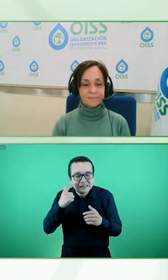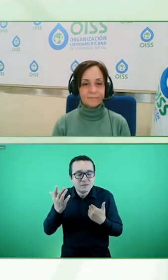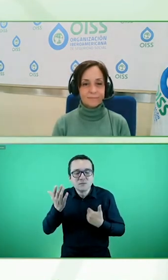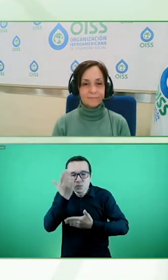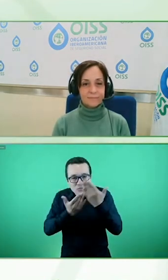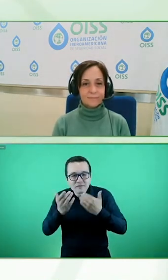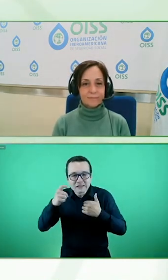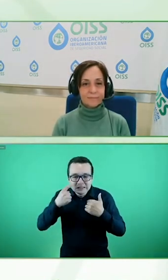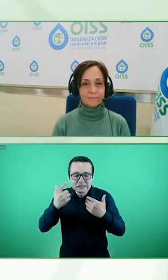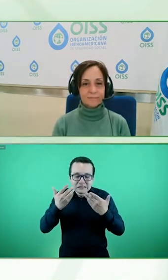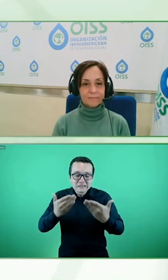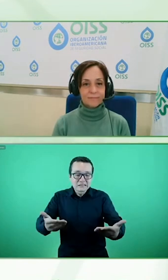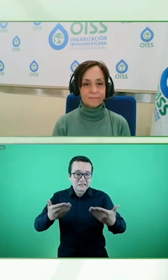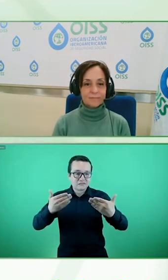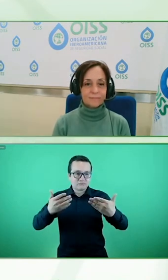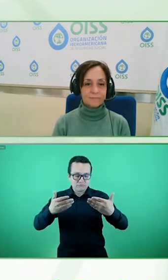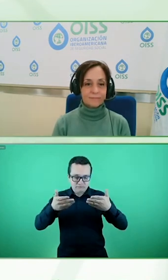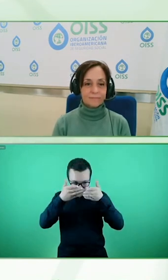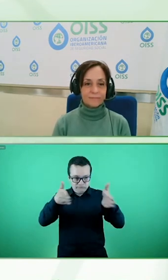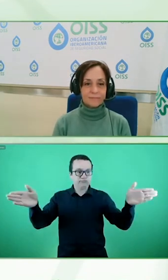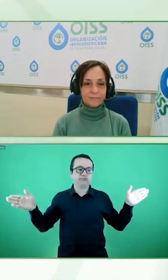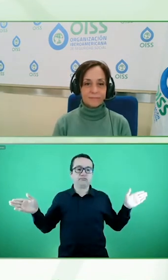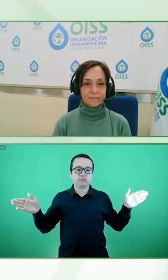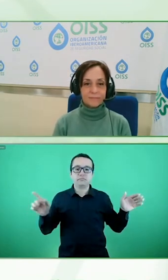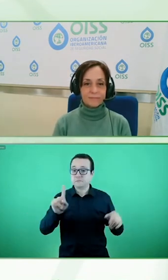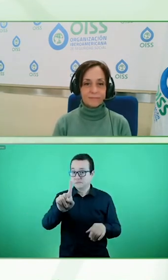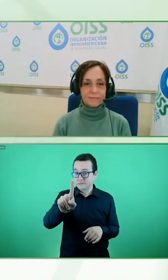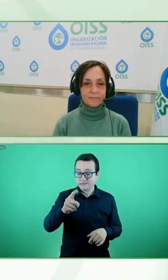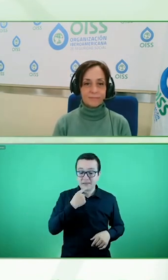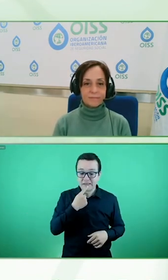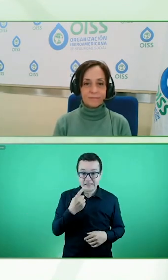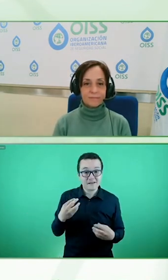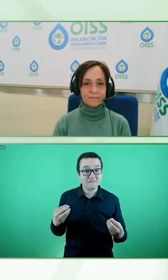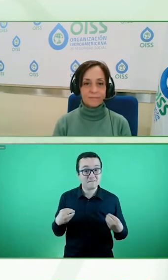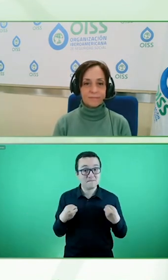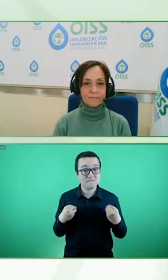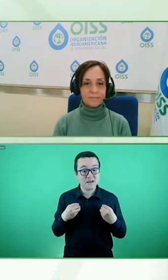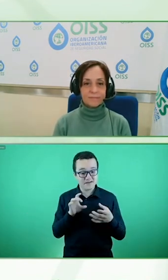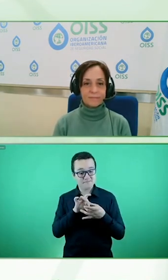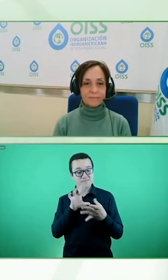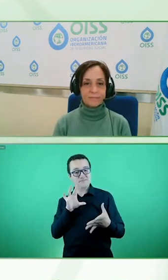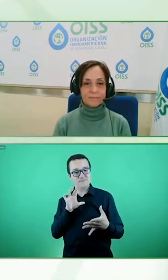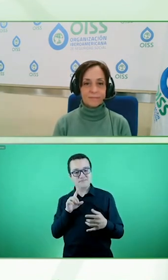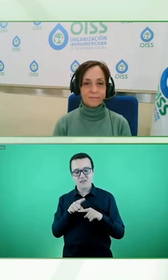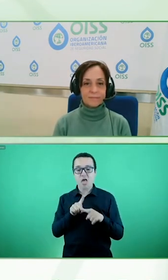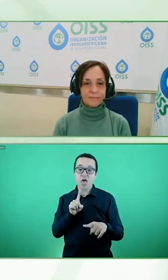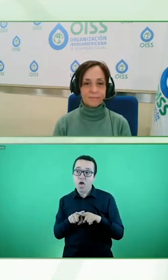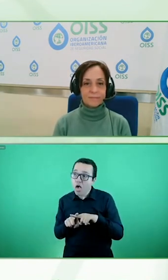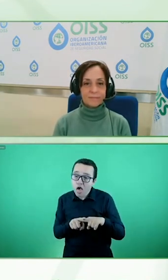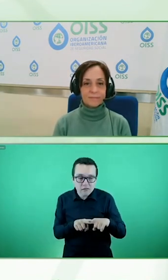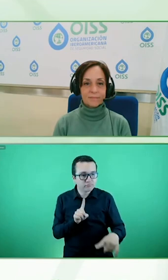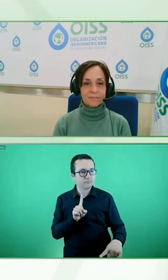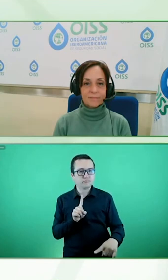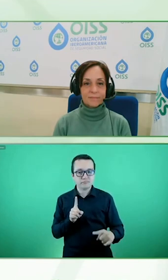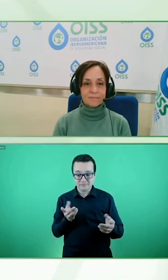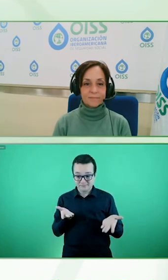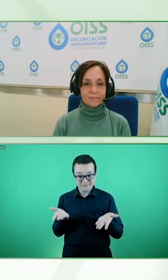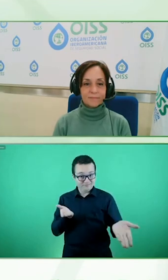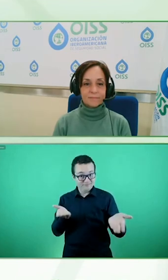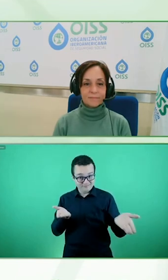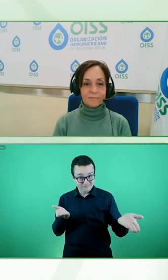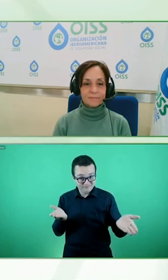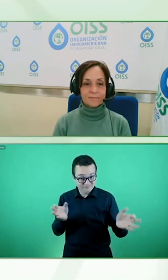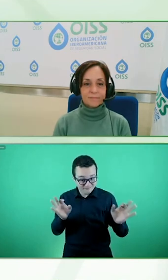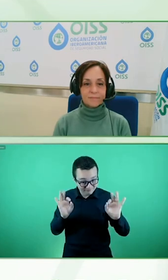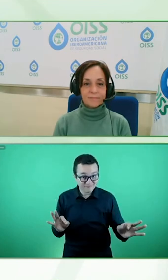podemos hablar de vida independiente si no estamos proveyendo de servicios y de productos que